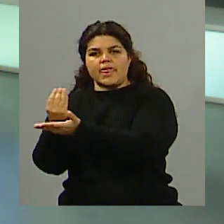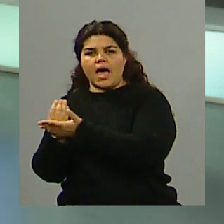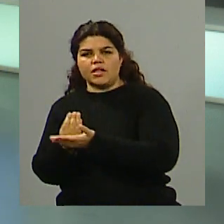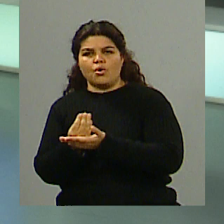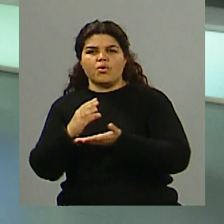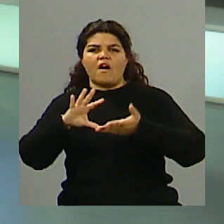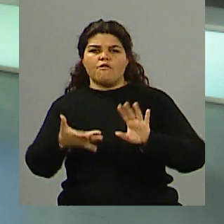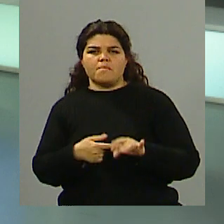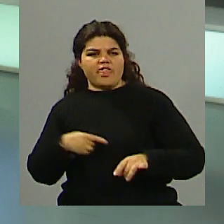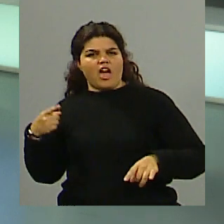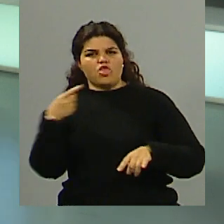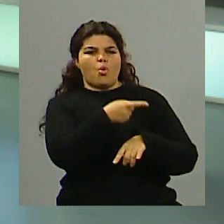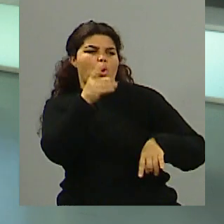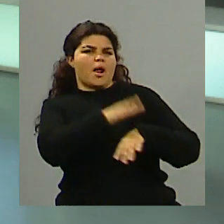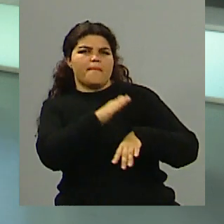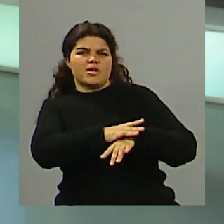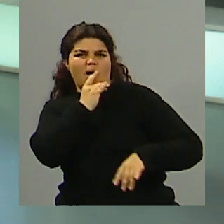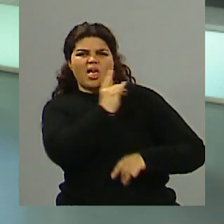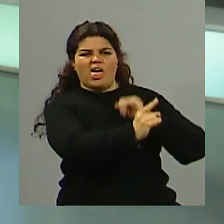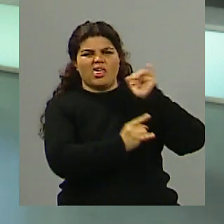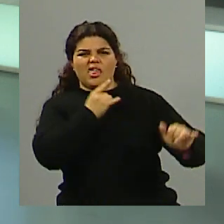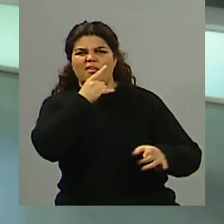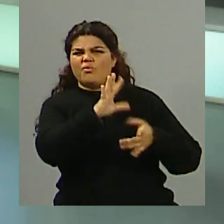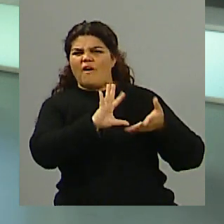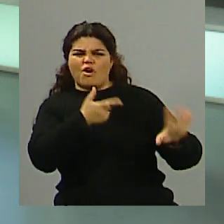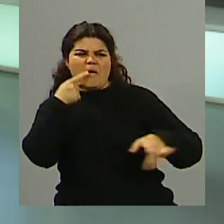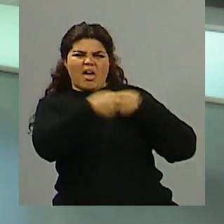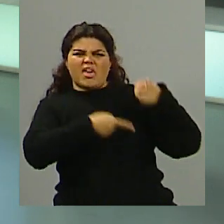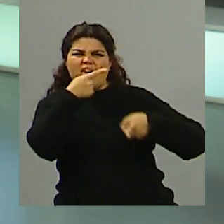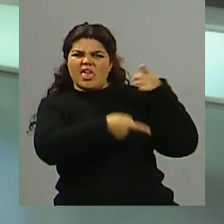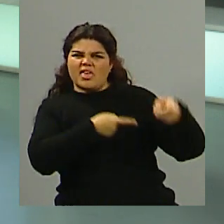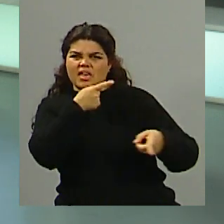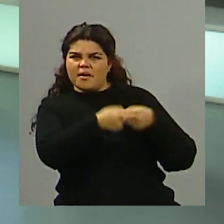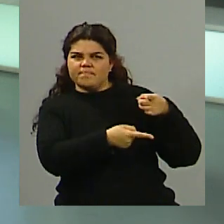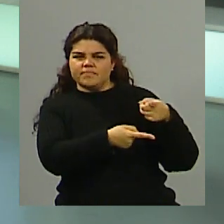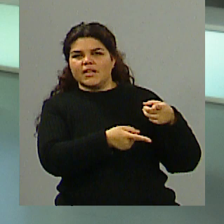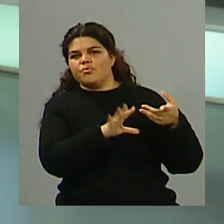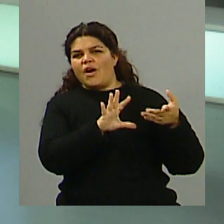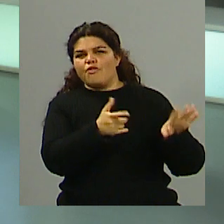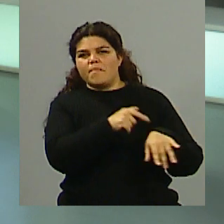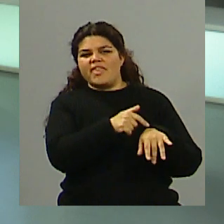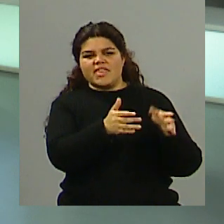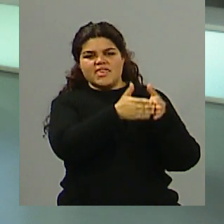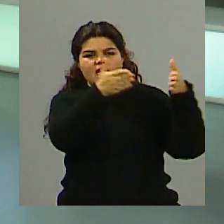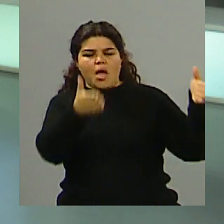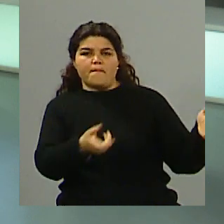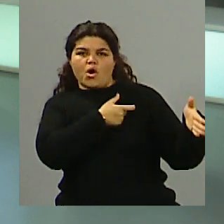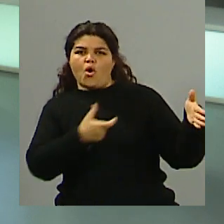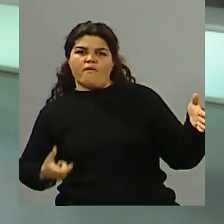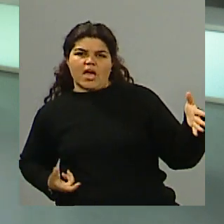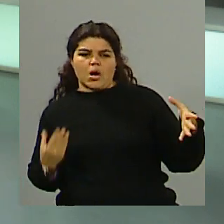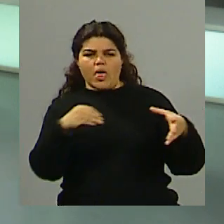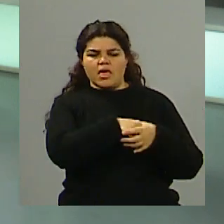contrincante de haber participado, de haber estado, de haber sido cómplice de un periodo de gobierno, otros de